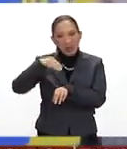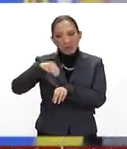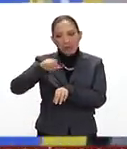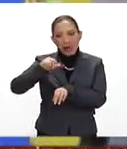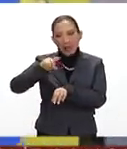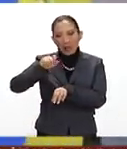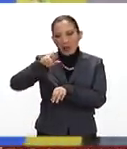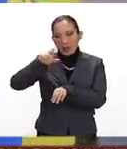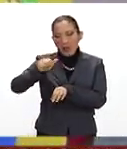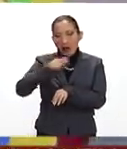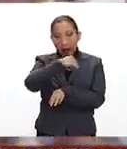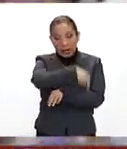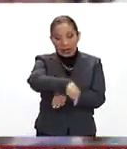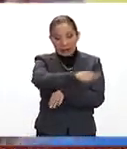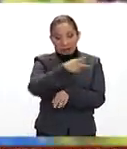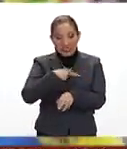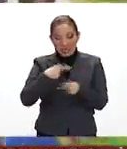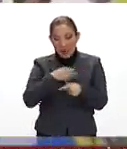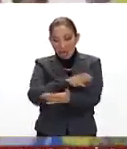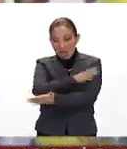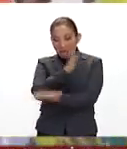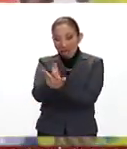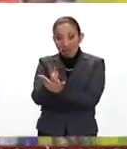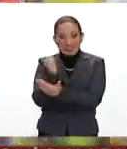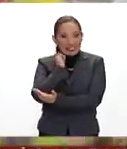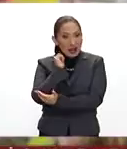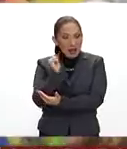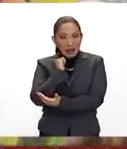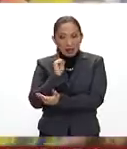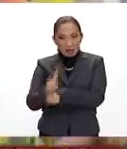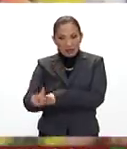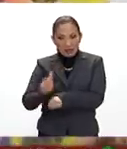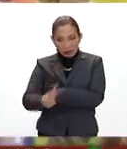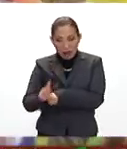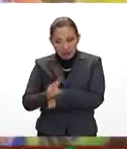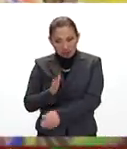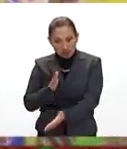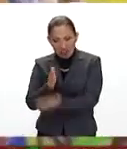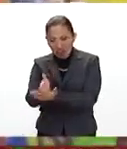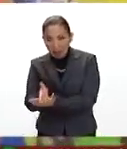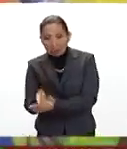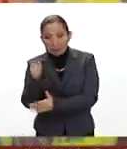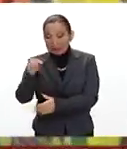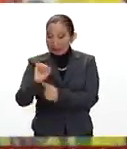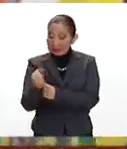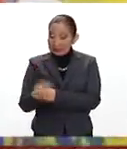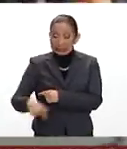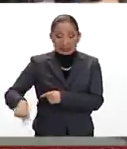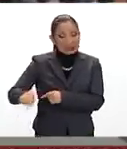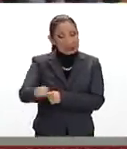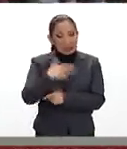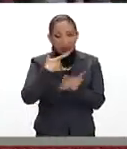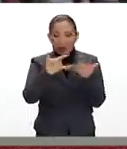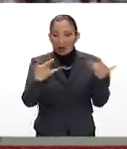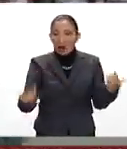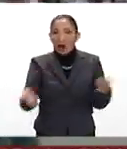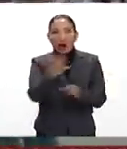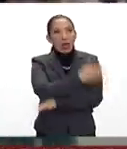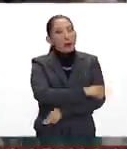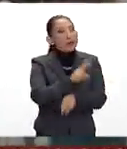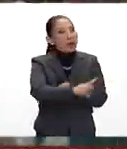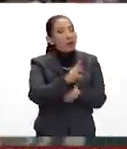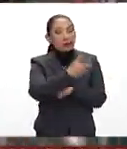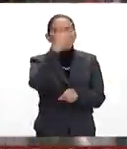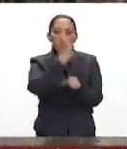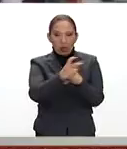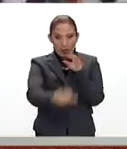quienes irrumpieron en el Parlamento venezolano. Una situación que en la historia de Venezuela ocurre por